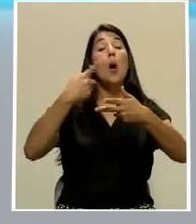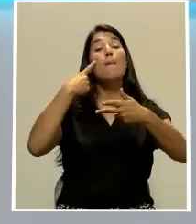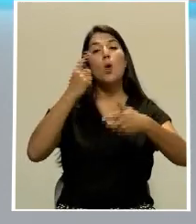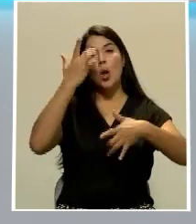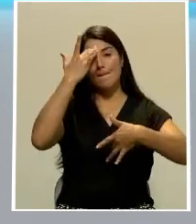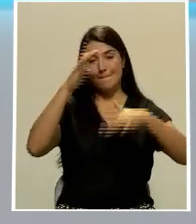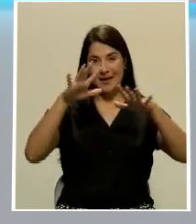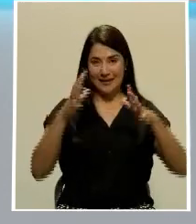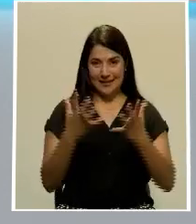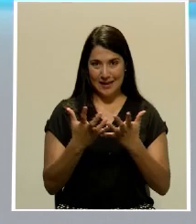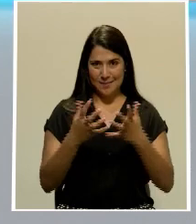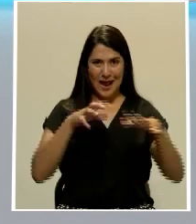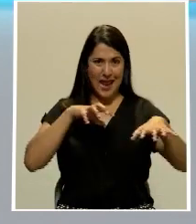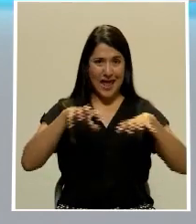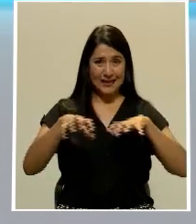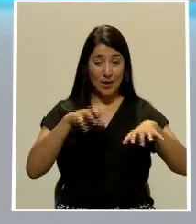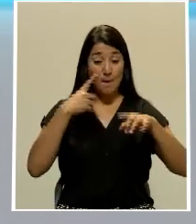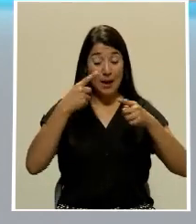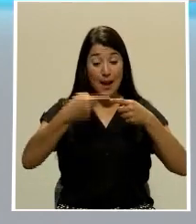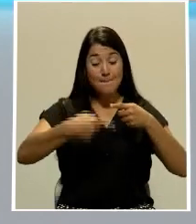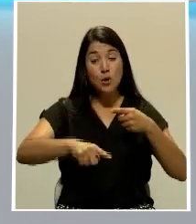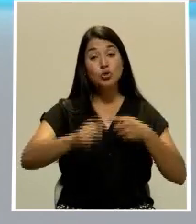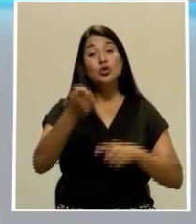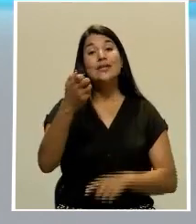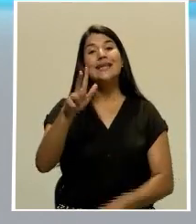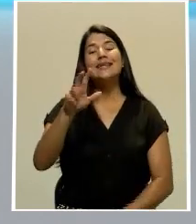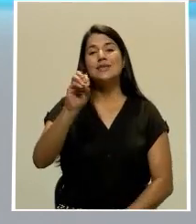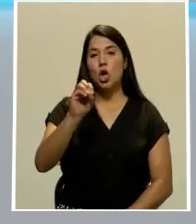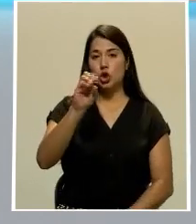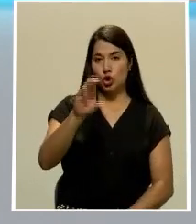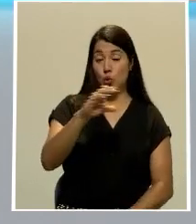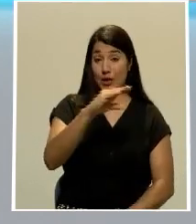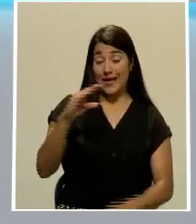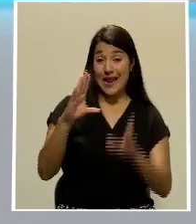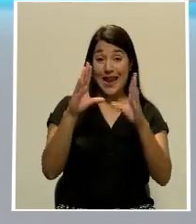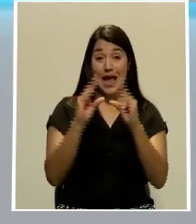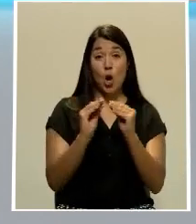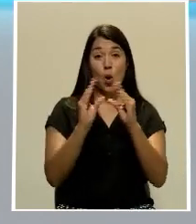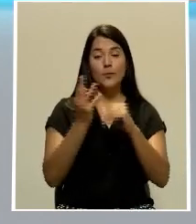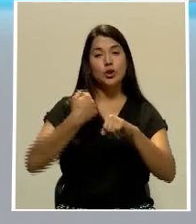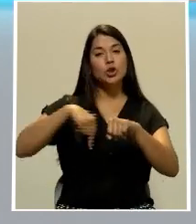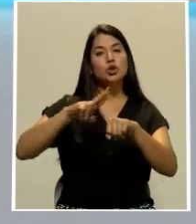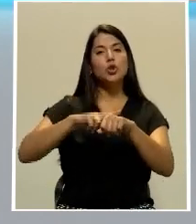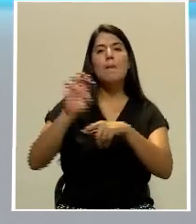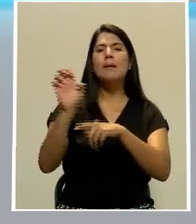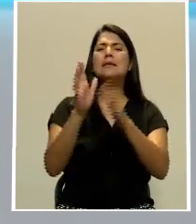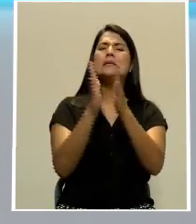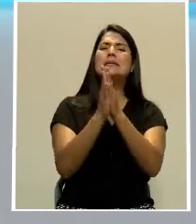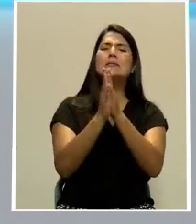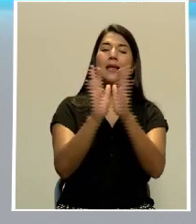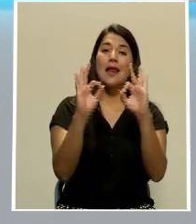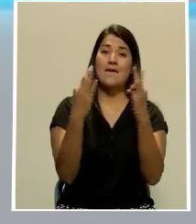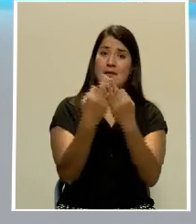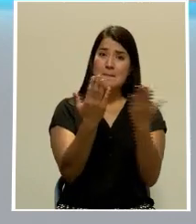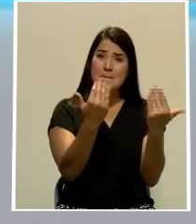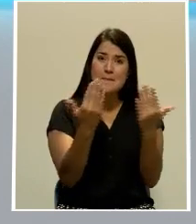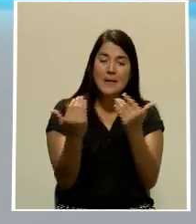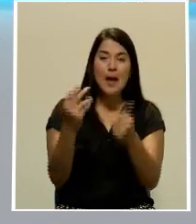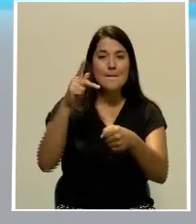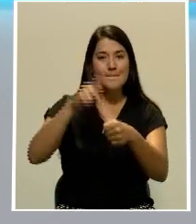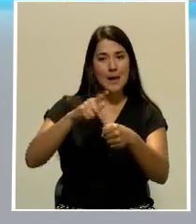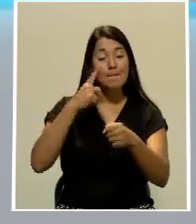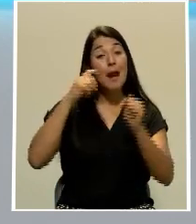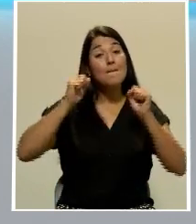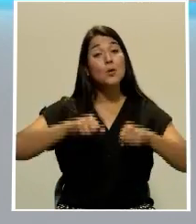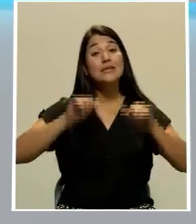La actividad está programada para el 13 de octubre y la Comisión Nacional de Emergencias pide a las familias participar para